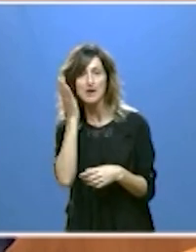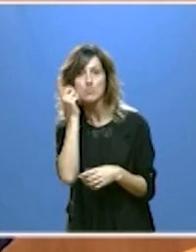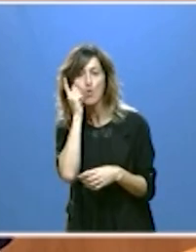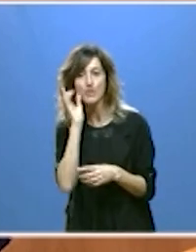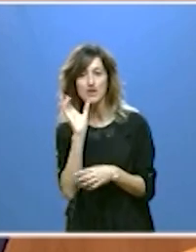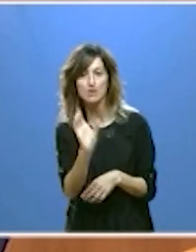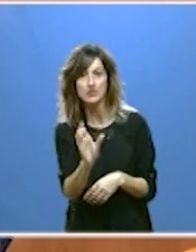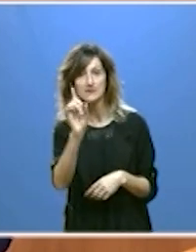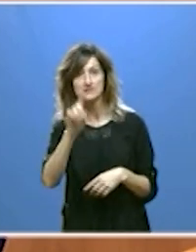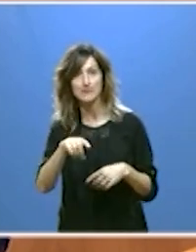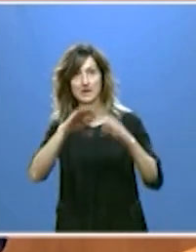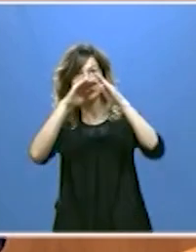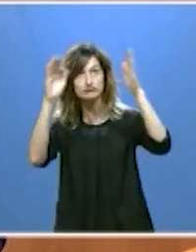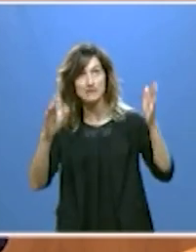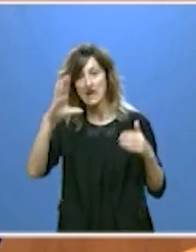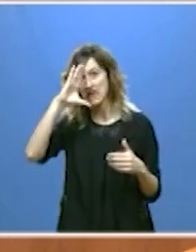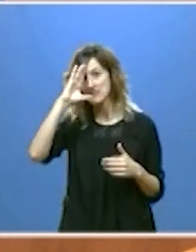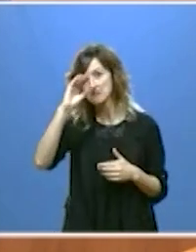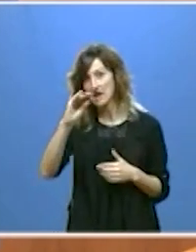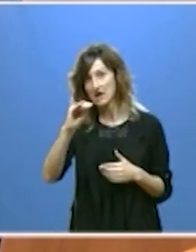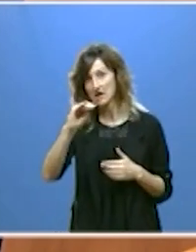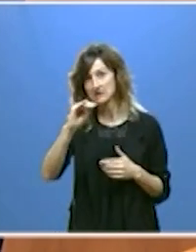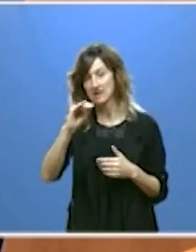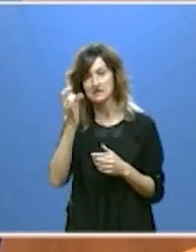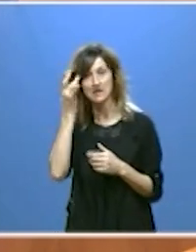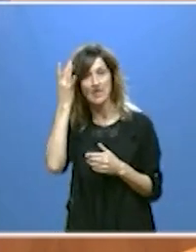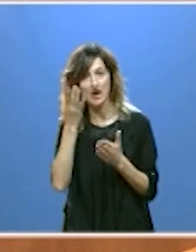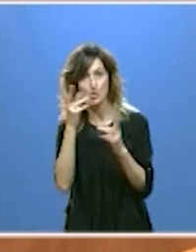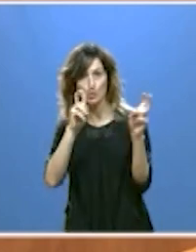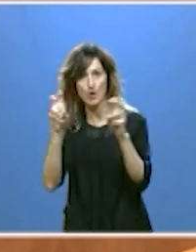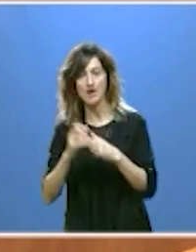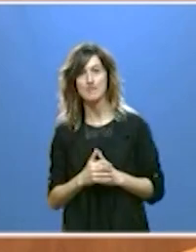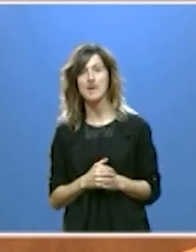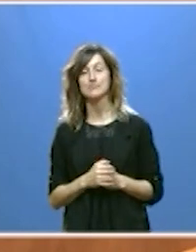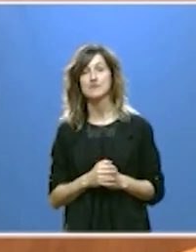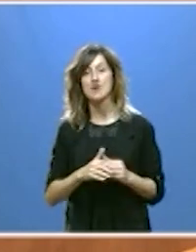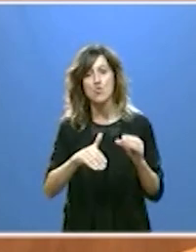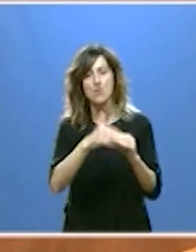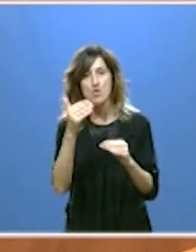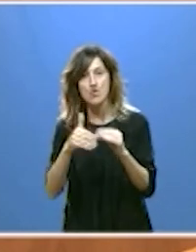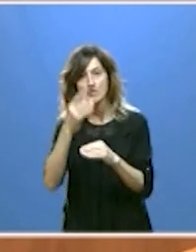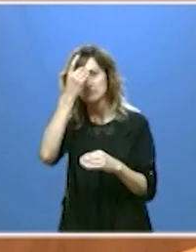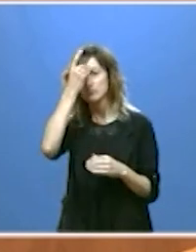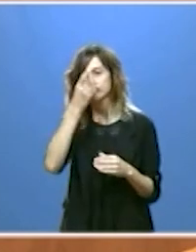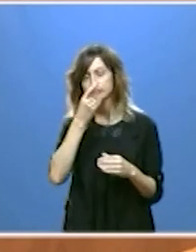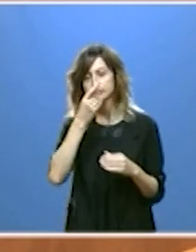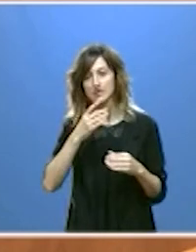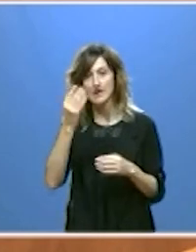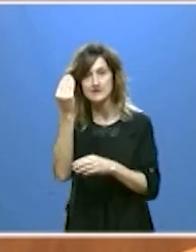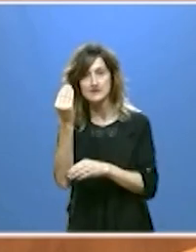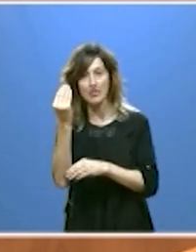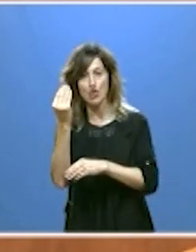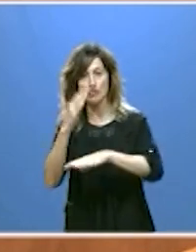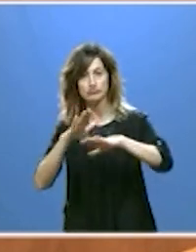o también marquesinas inteligentes entre otras innovaciones. Estamos modernizando y digitalizando las estaciones de